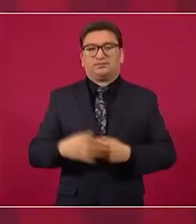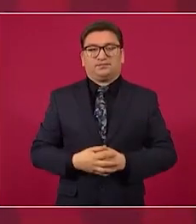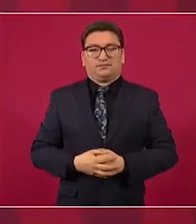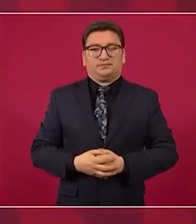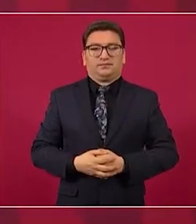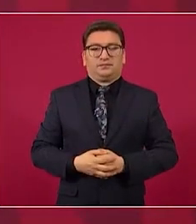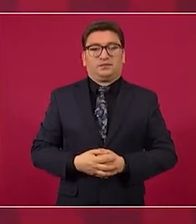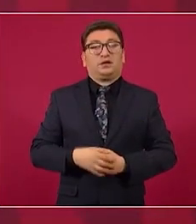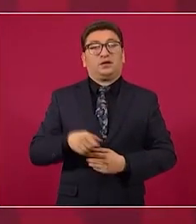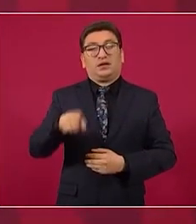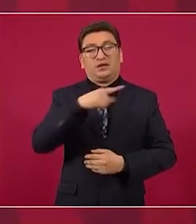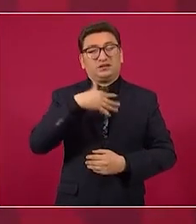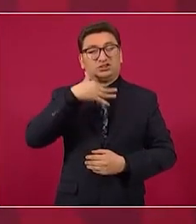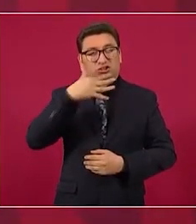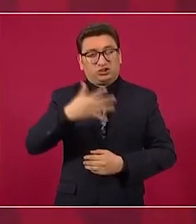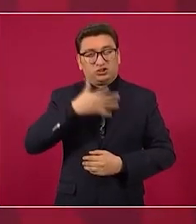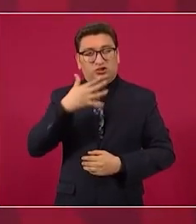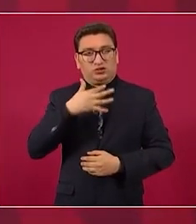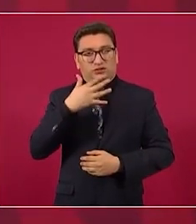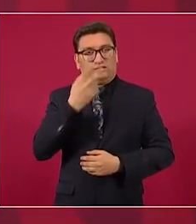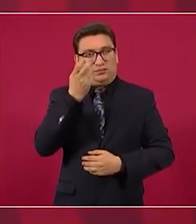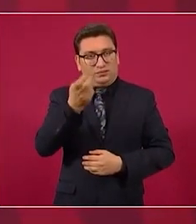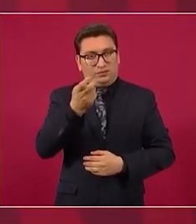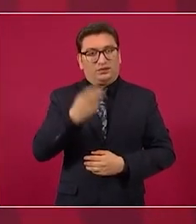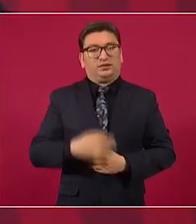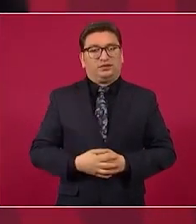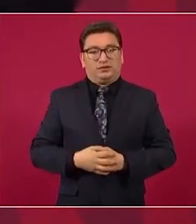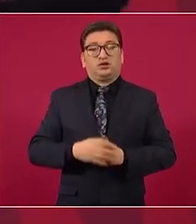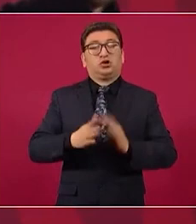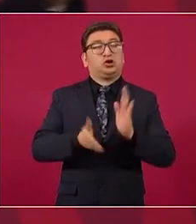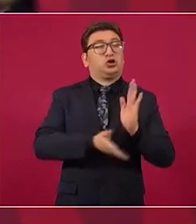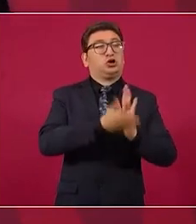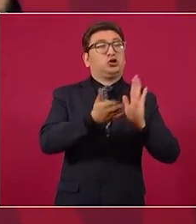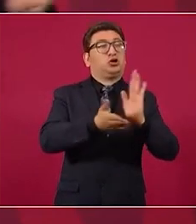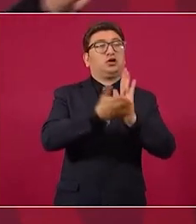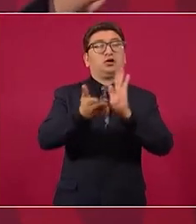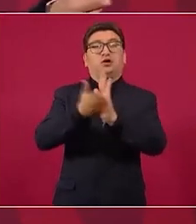la corrupción construían